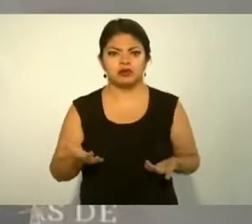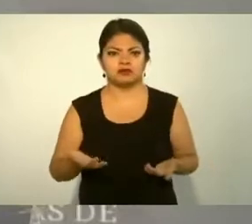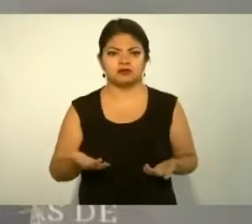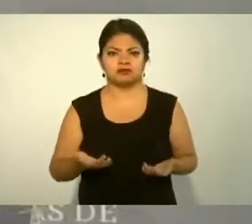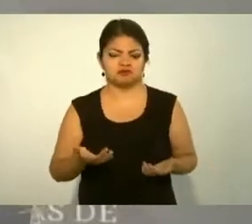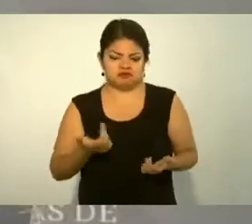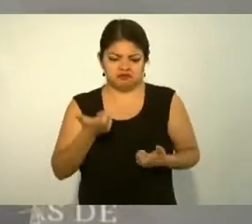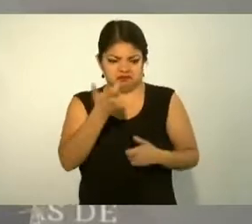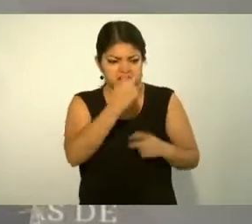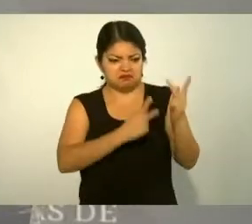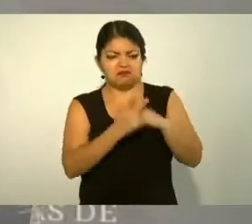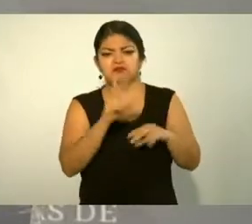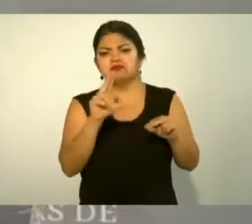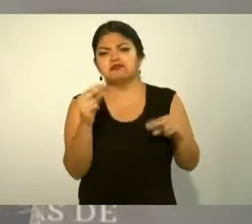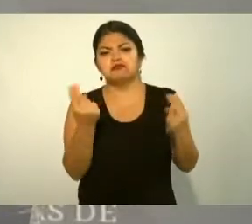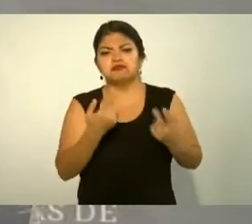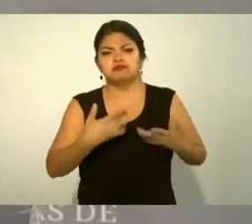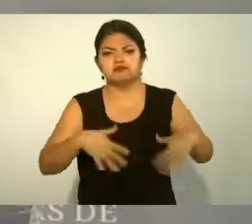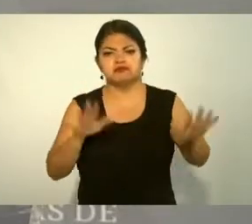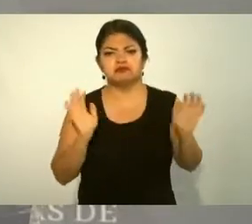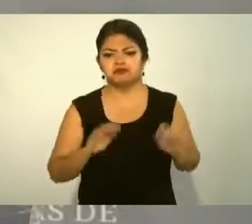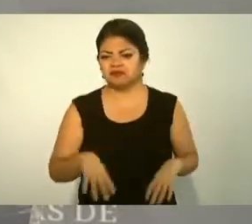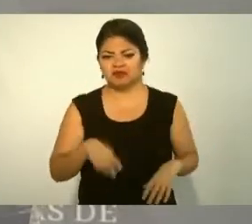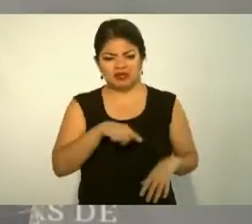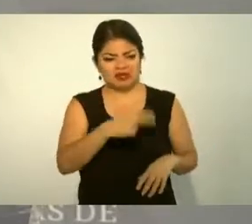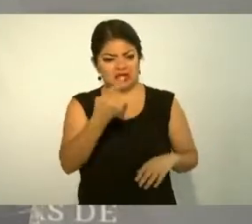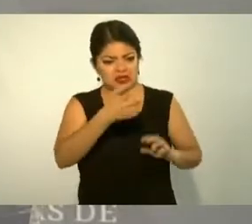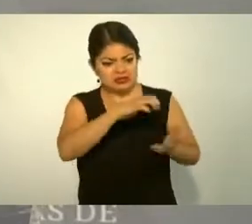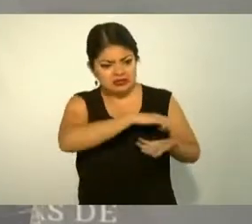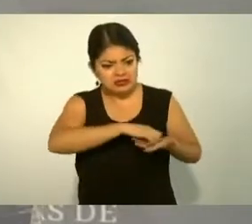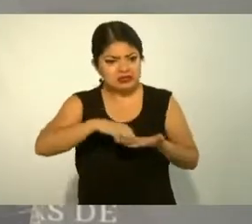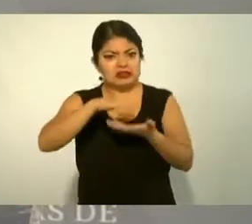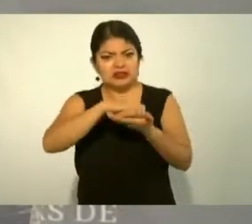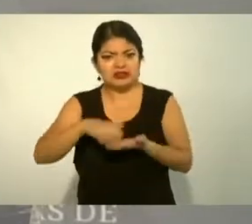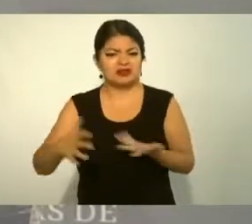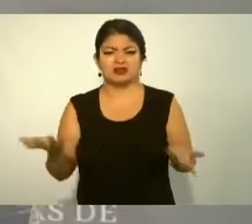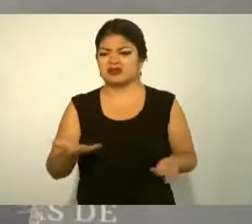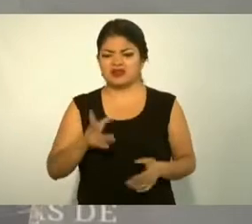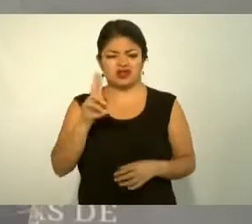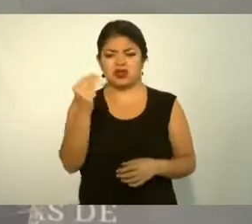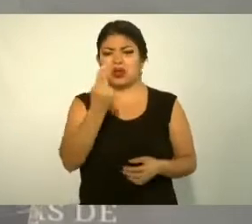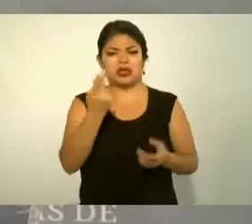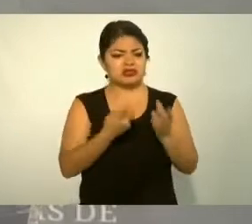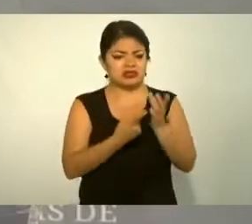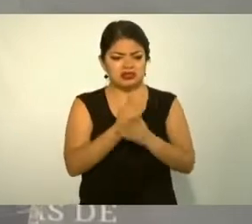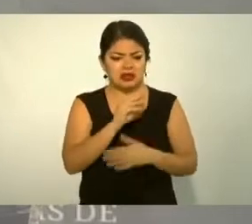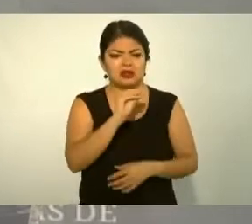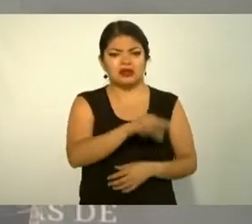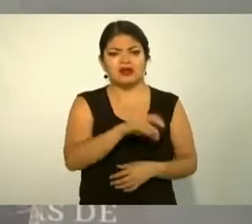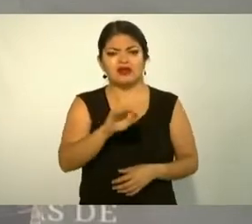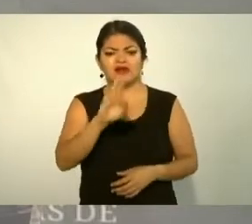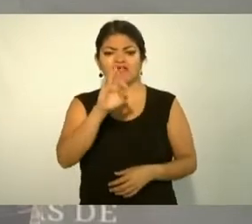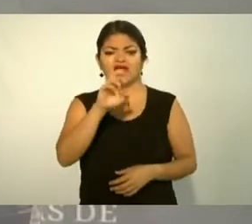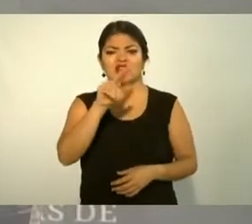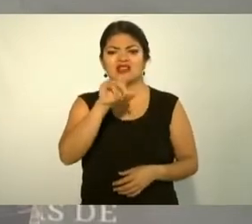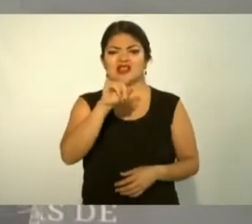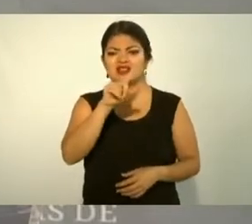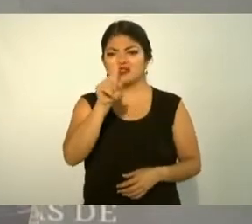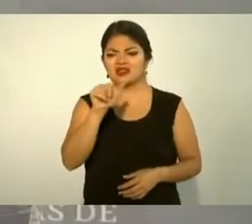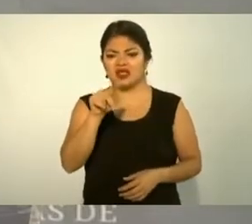crédito que no haya mecanización que no haya fertilizantes que